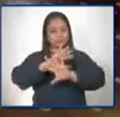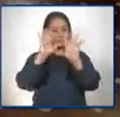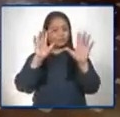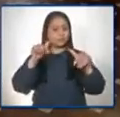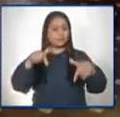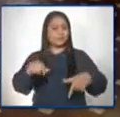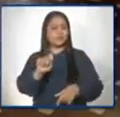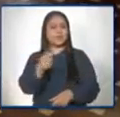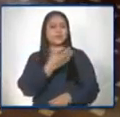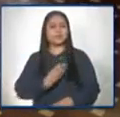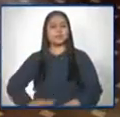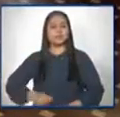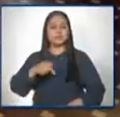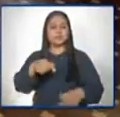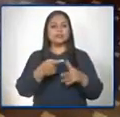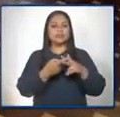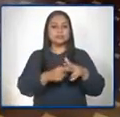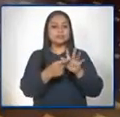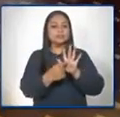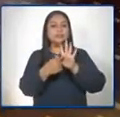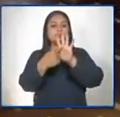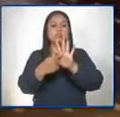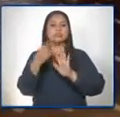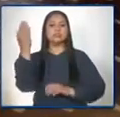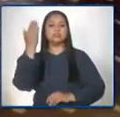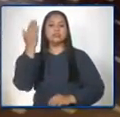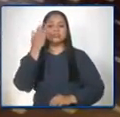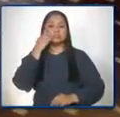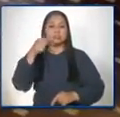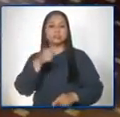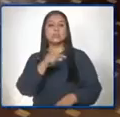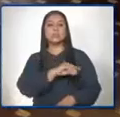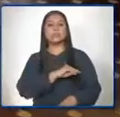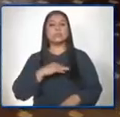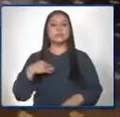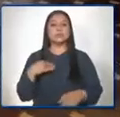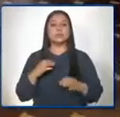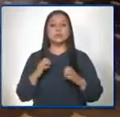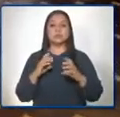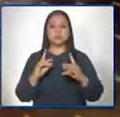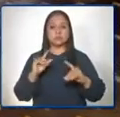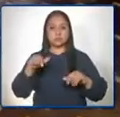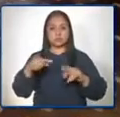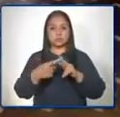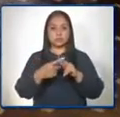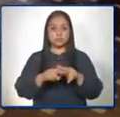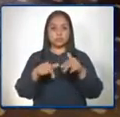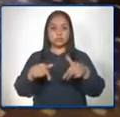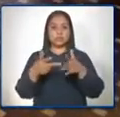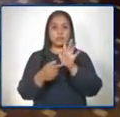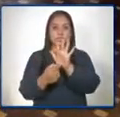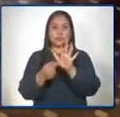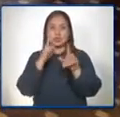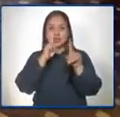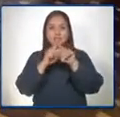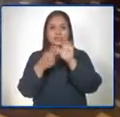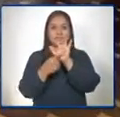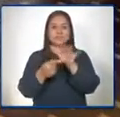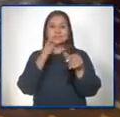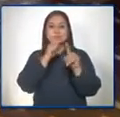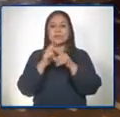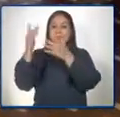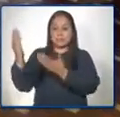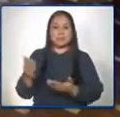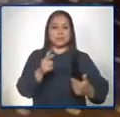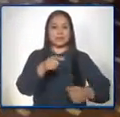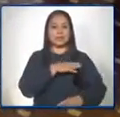de presentación de la informe de gestión de las autoridades del Ministerio de Educación. Así que damos la más cordial bienvenida a la ministra de Educación,